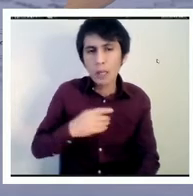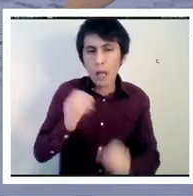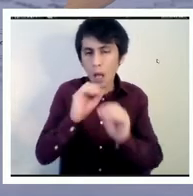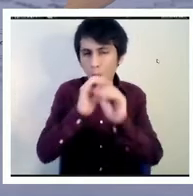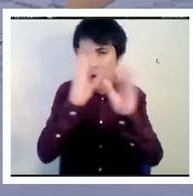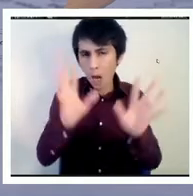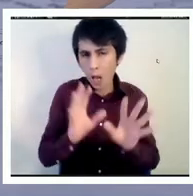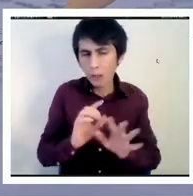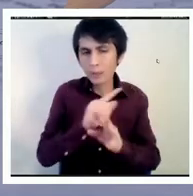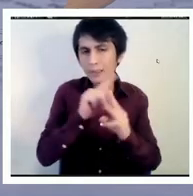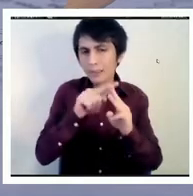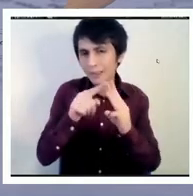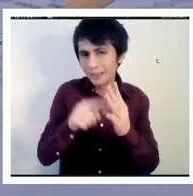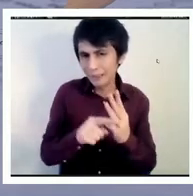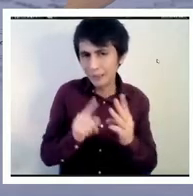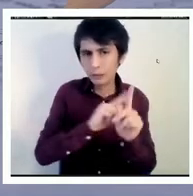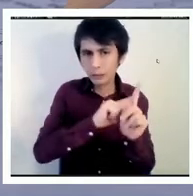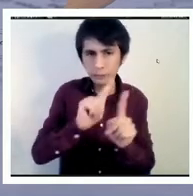diferentes